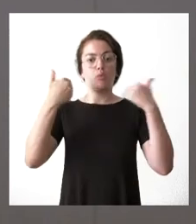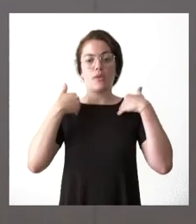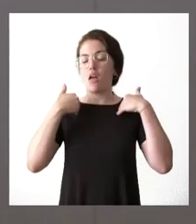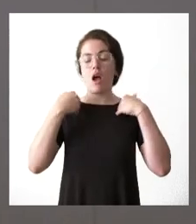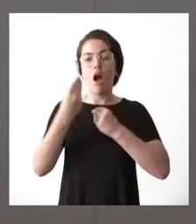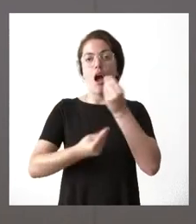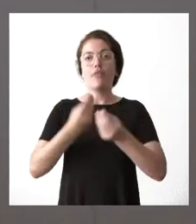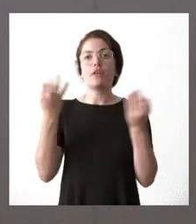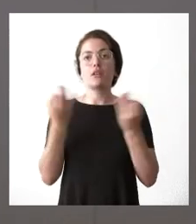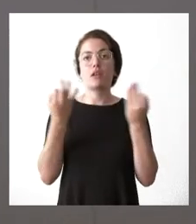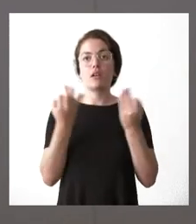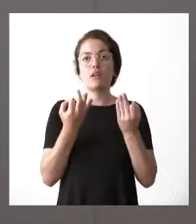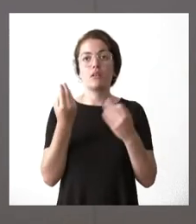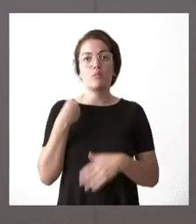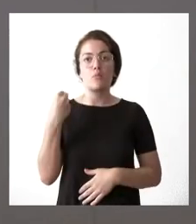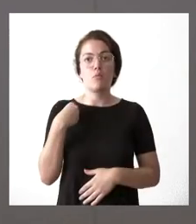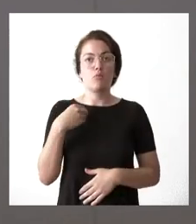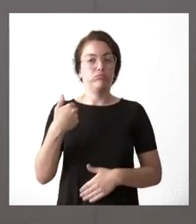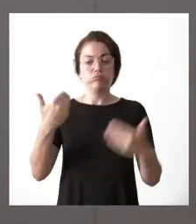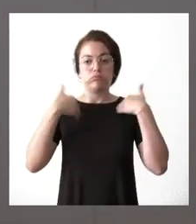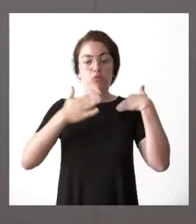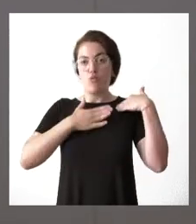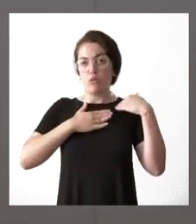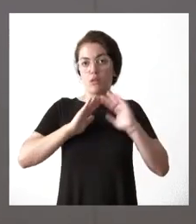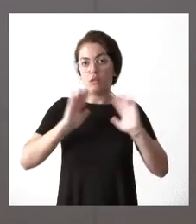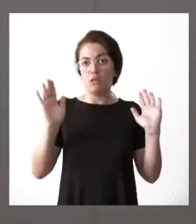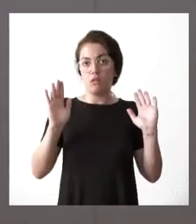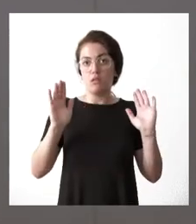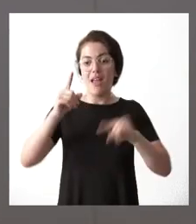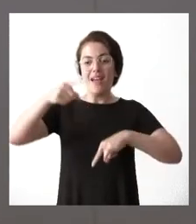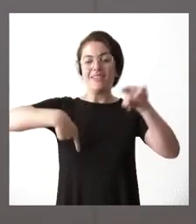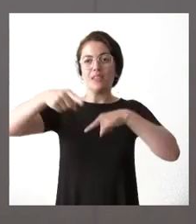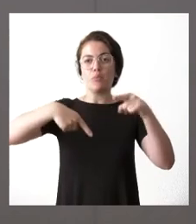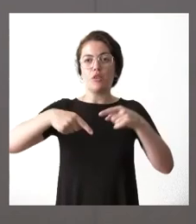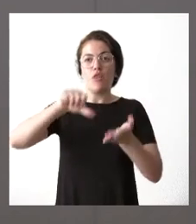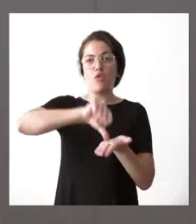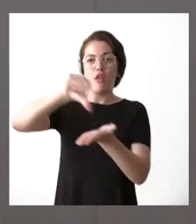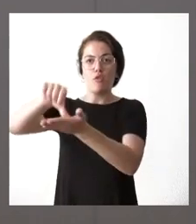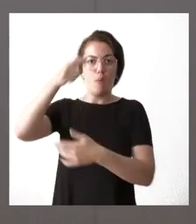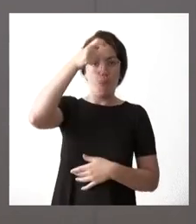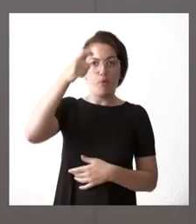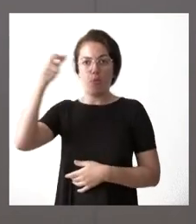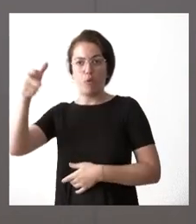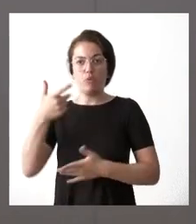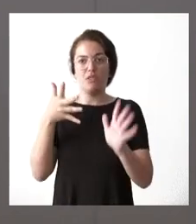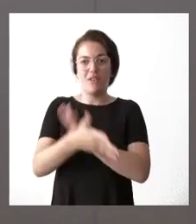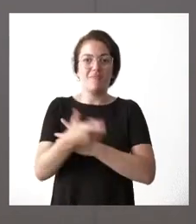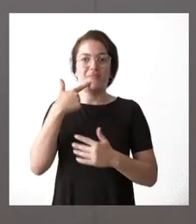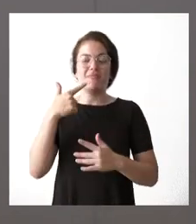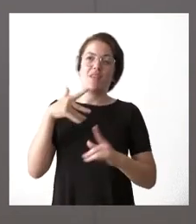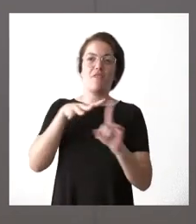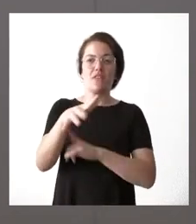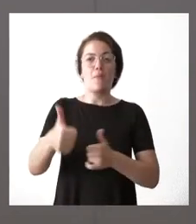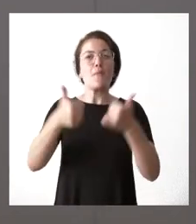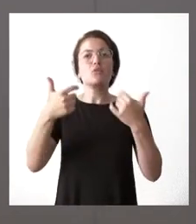actuar donde nos corresponde actuar que son nuestras competencias que el transporte interurbano que básicamente afecta al mundo rural y